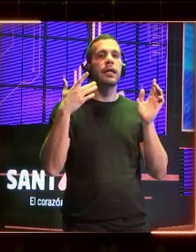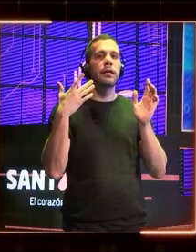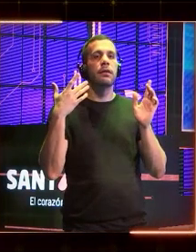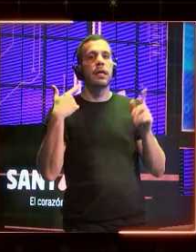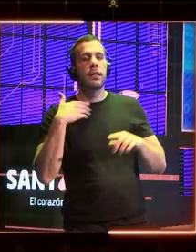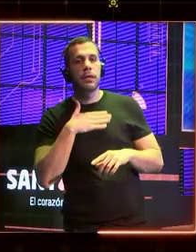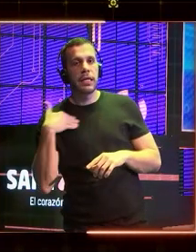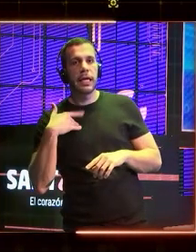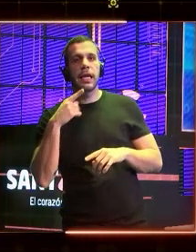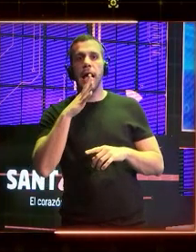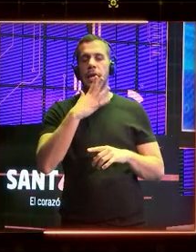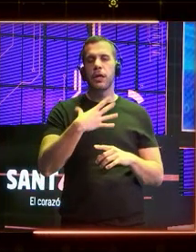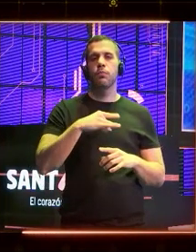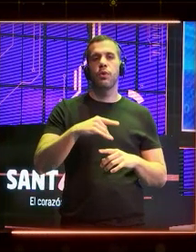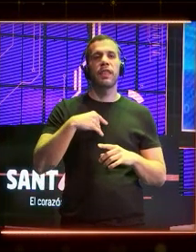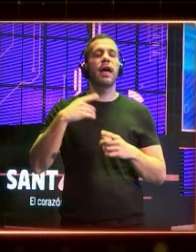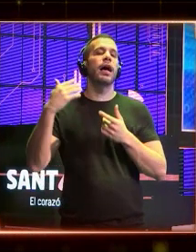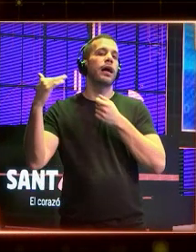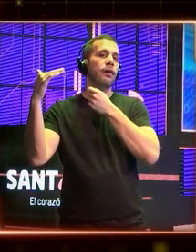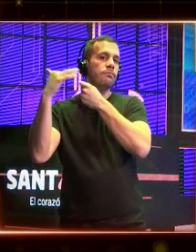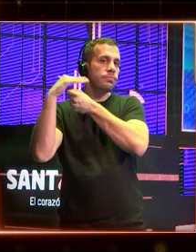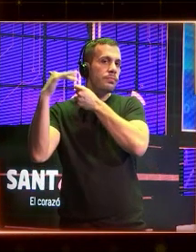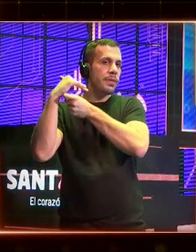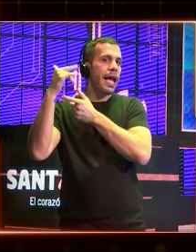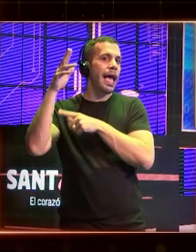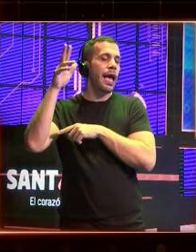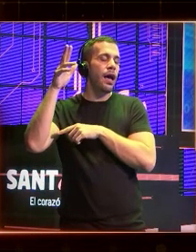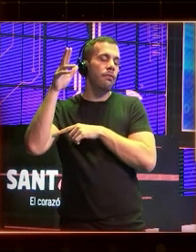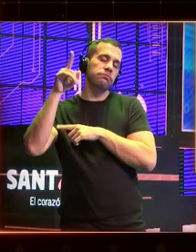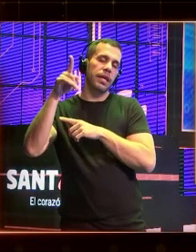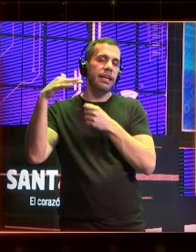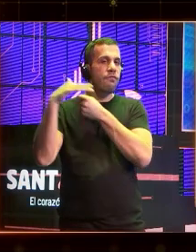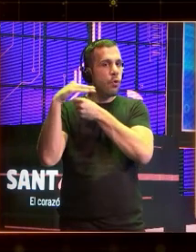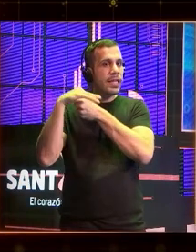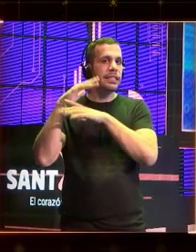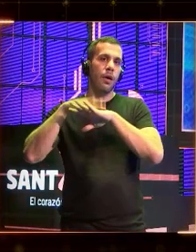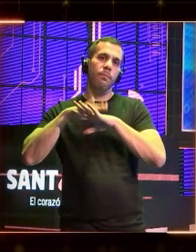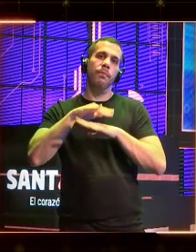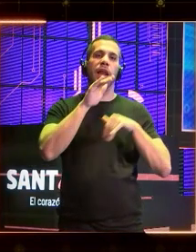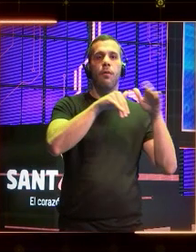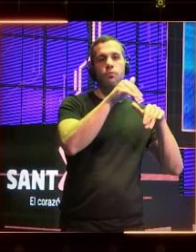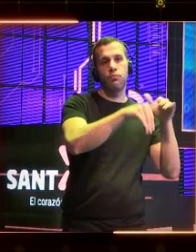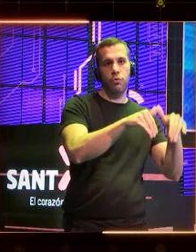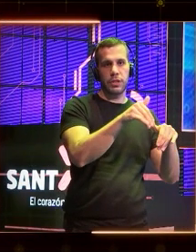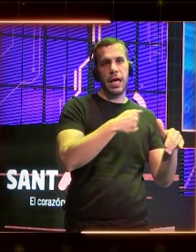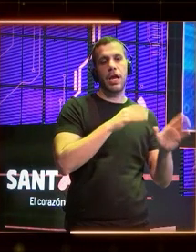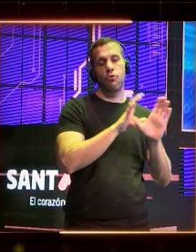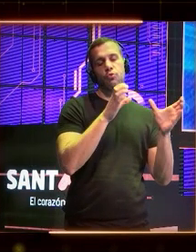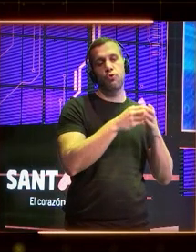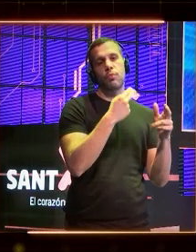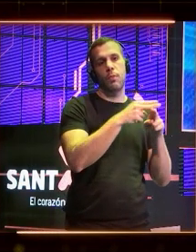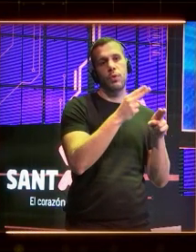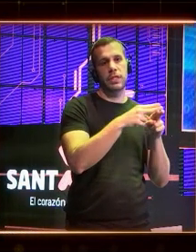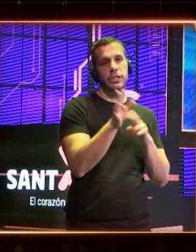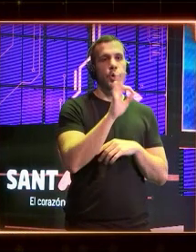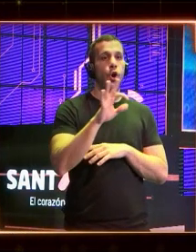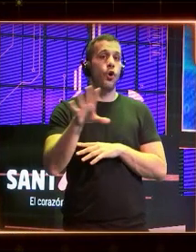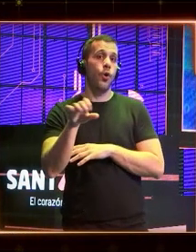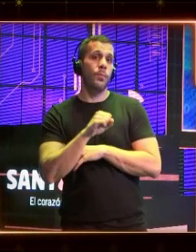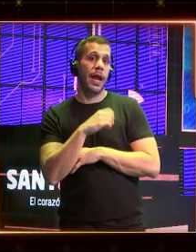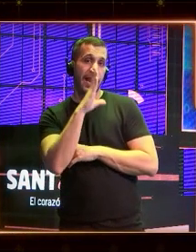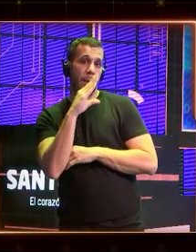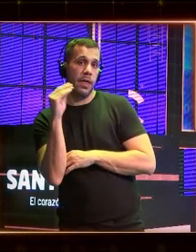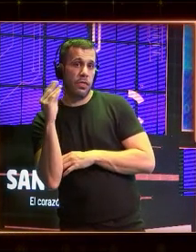o vote a ese partido político. ¿Por qué esto puede ocurrir? ¿Vamos a permitir que nuestros datos cerebrales o nuestro